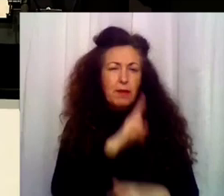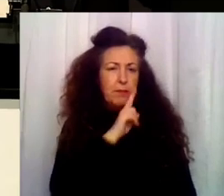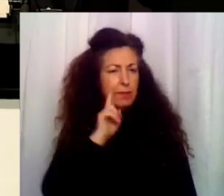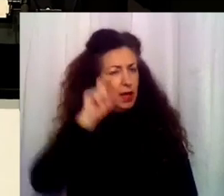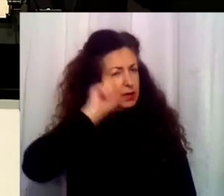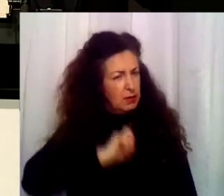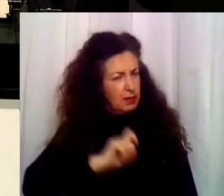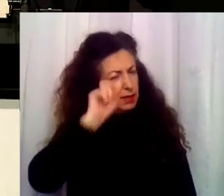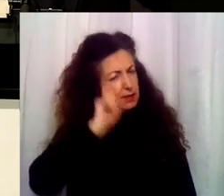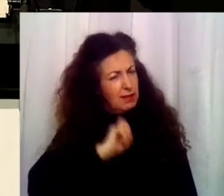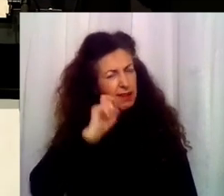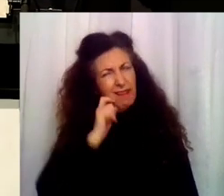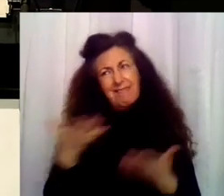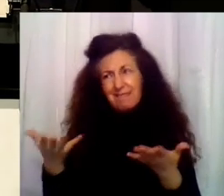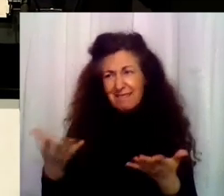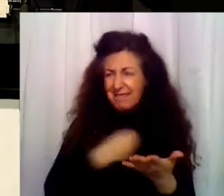Anda, torreznito.